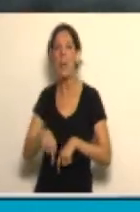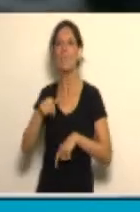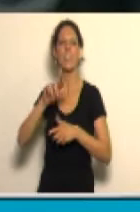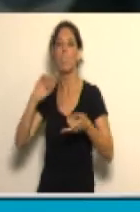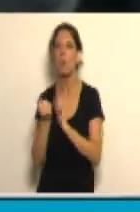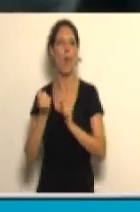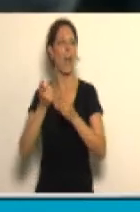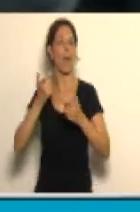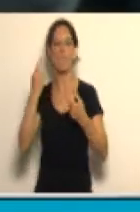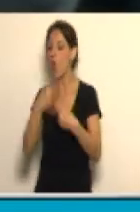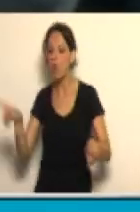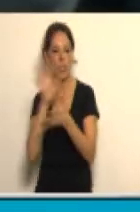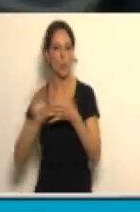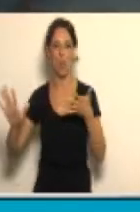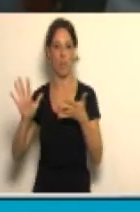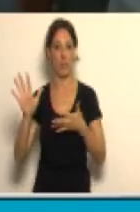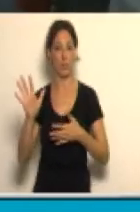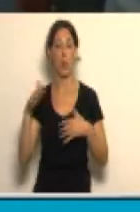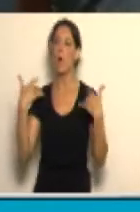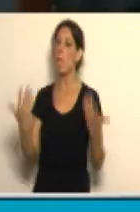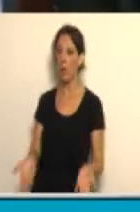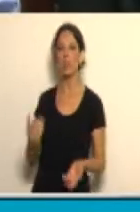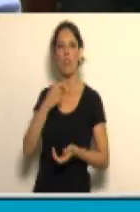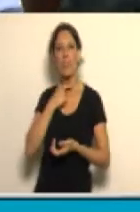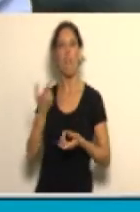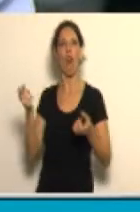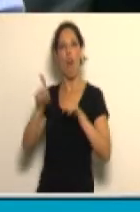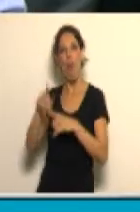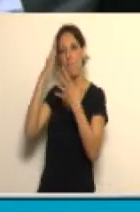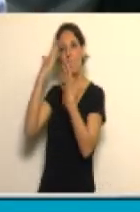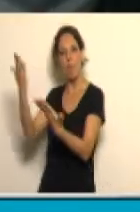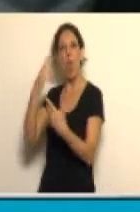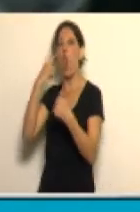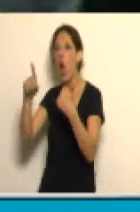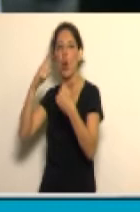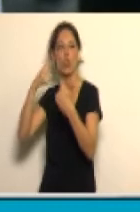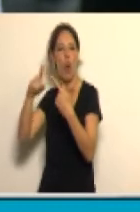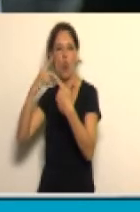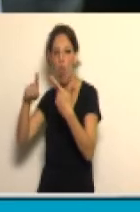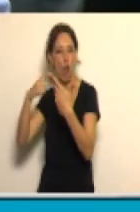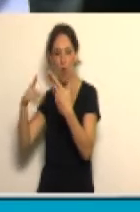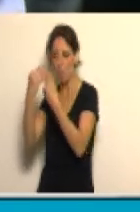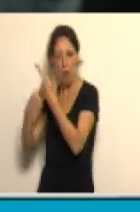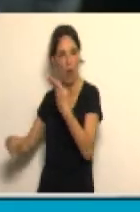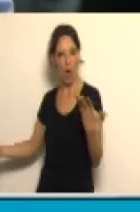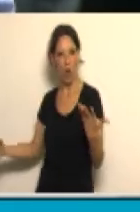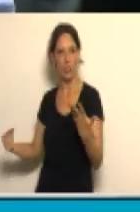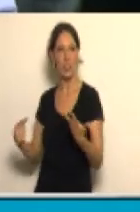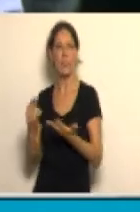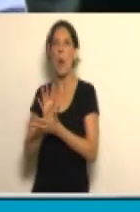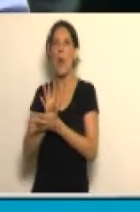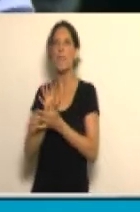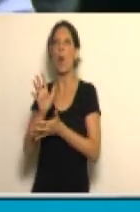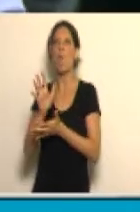nuevos tiempos. Por eso no quiero reivindicar sus logros, porque soy parte de este